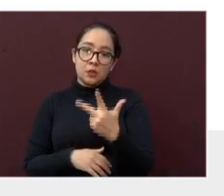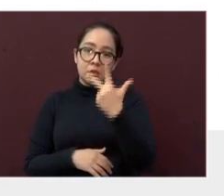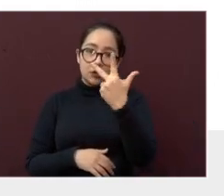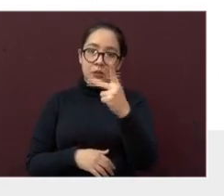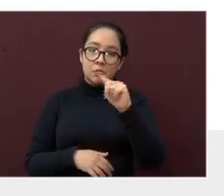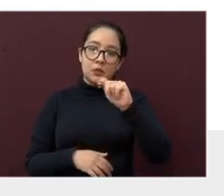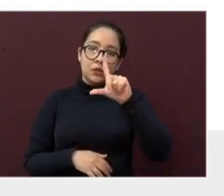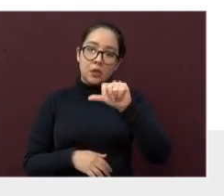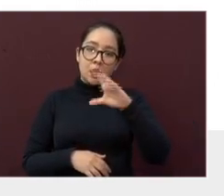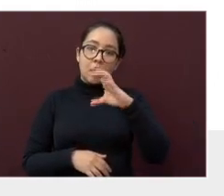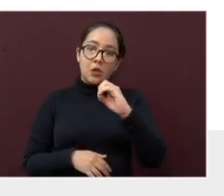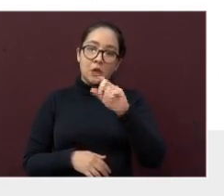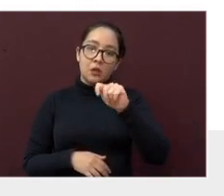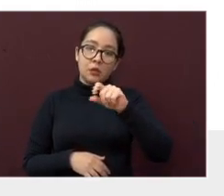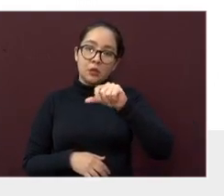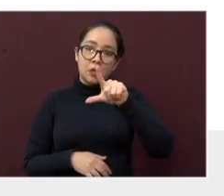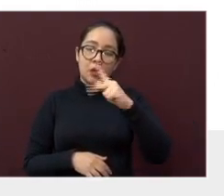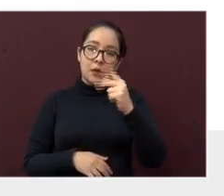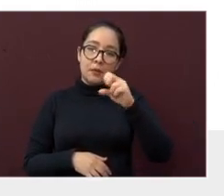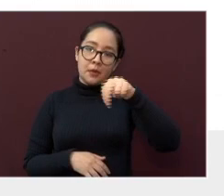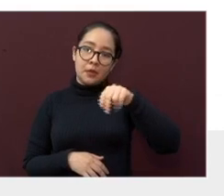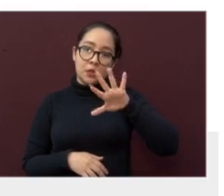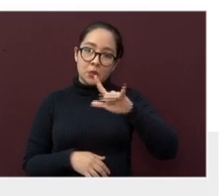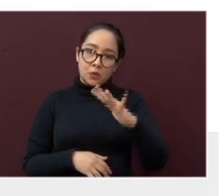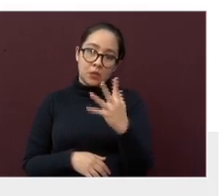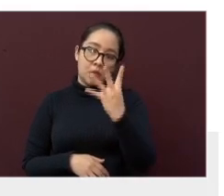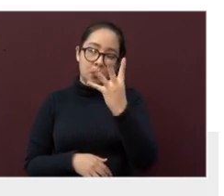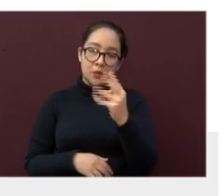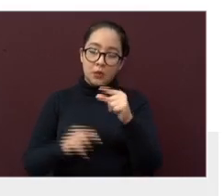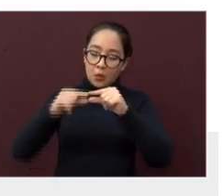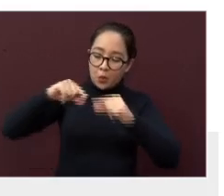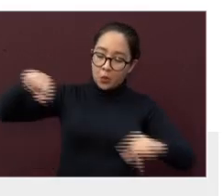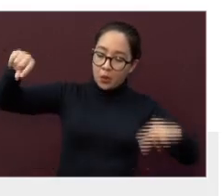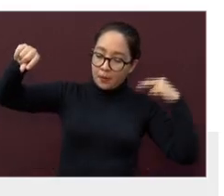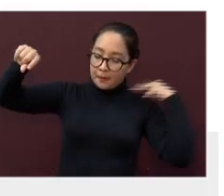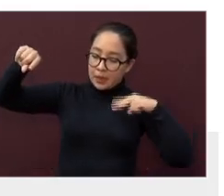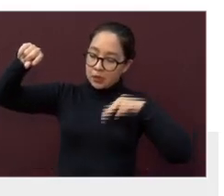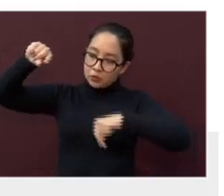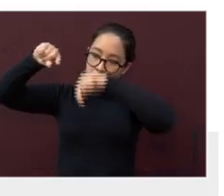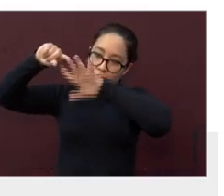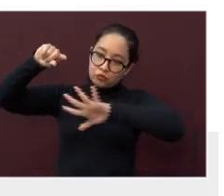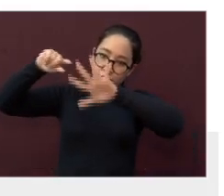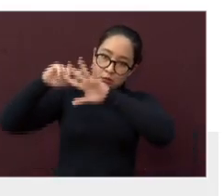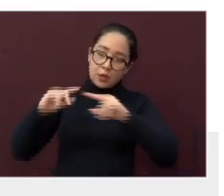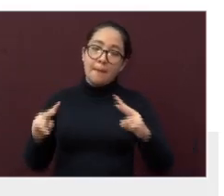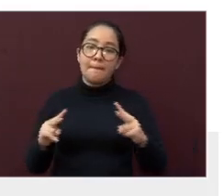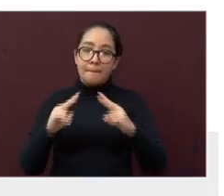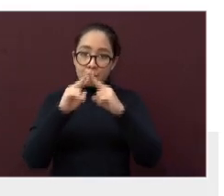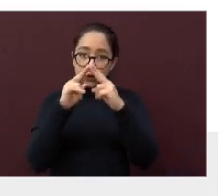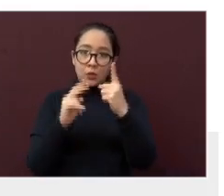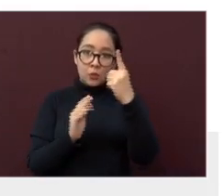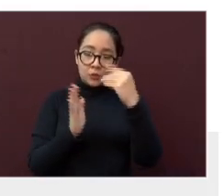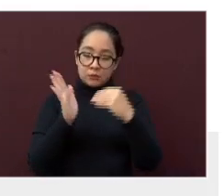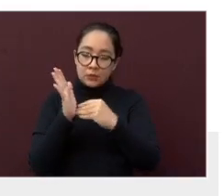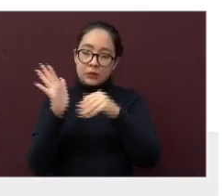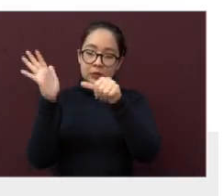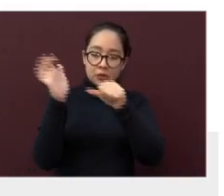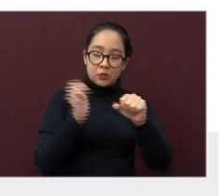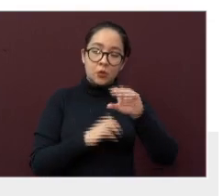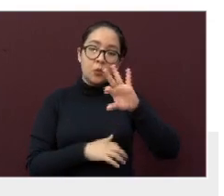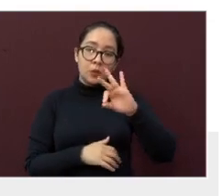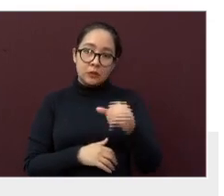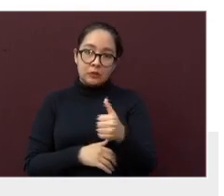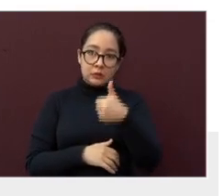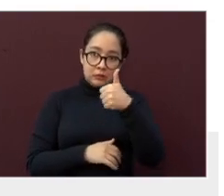Y Tlacotalpan, 54. Y en el norte, Poza Rica sigue en ascenso con 1,642